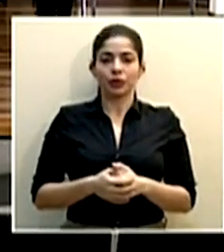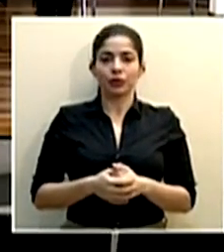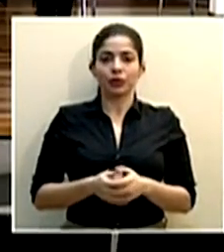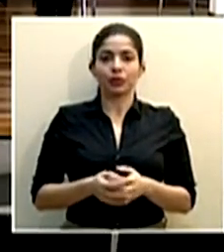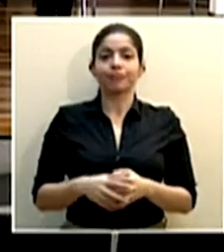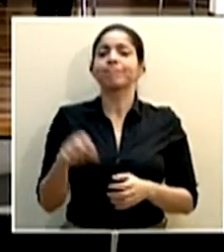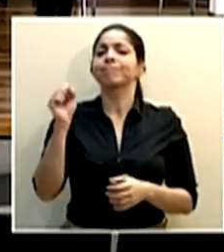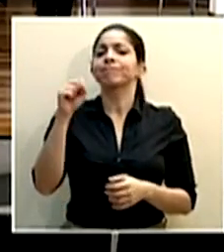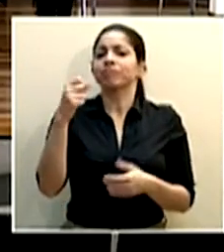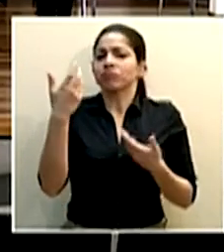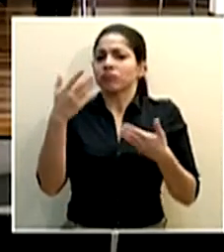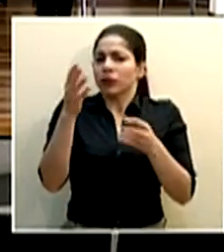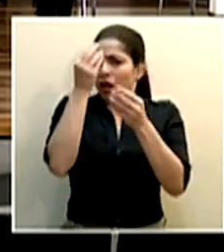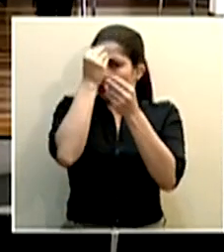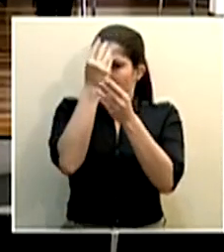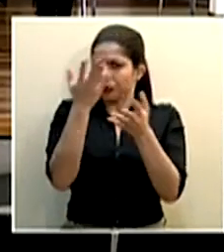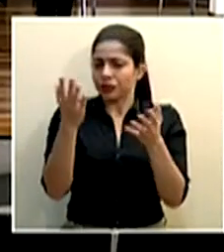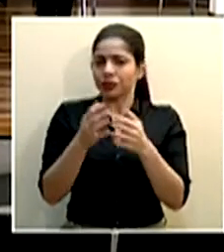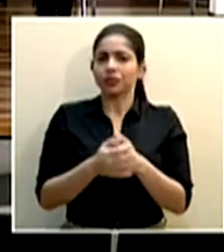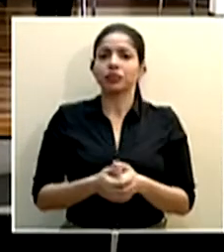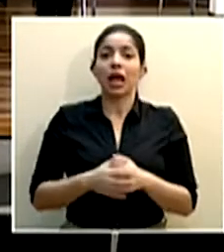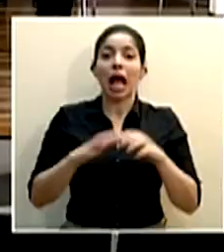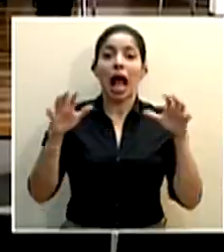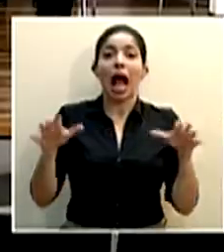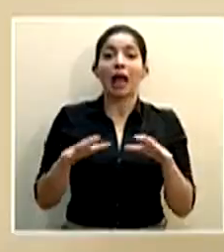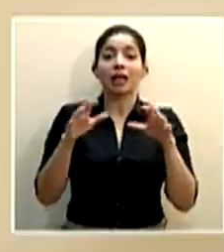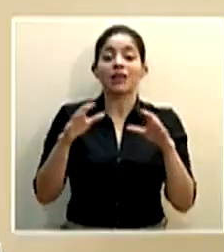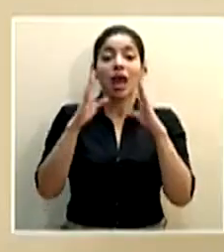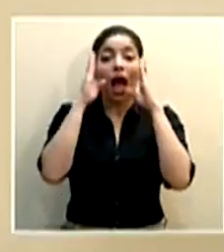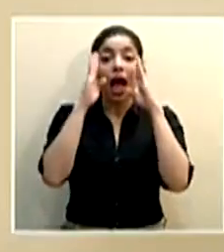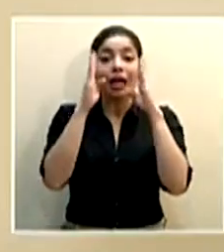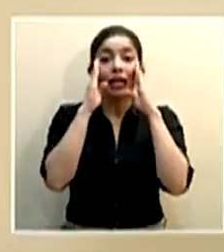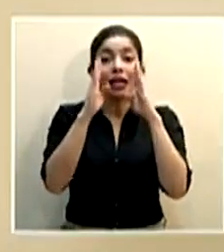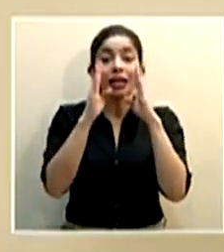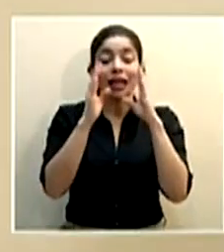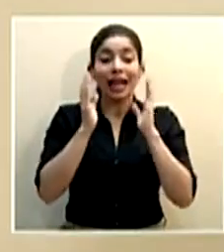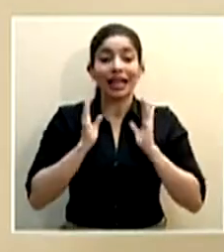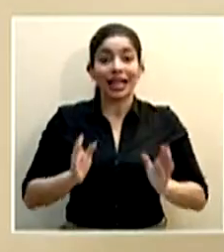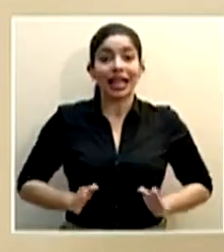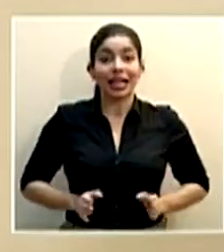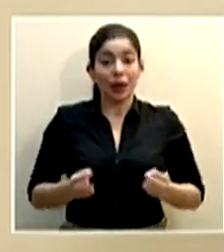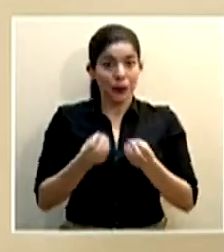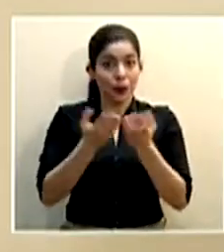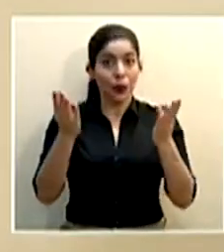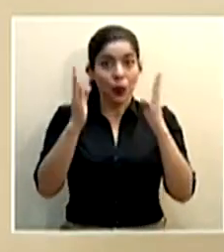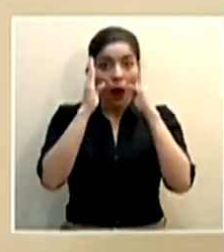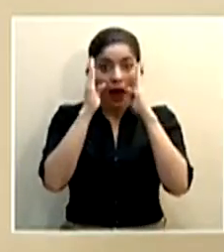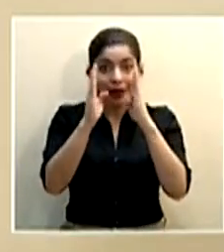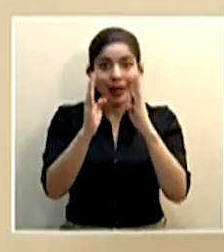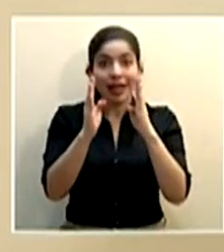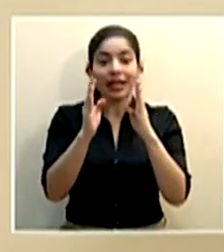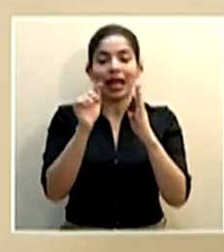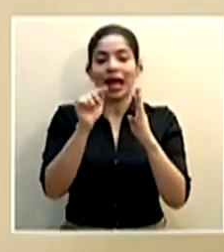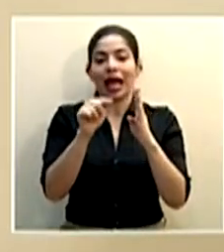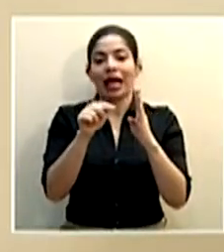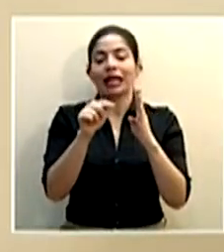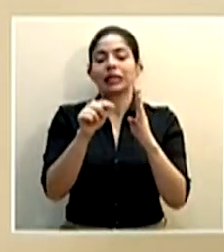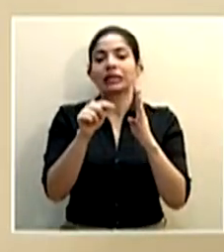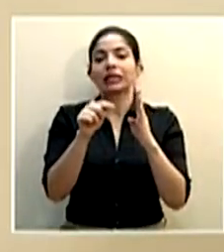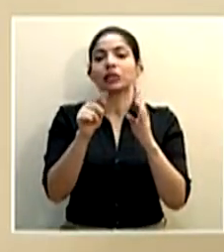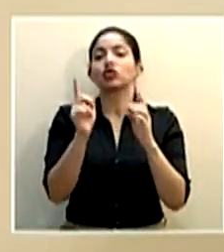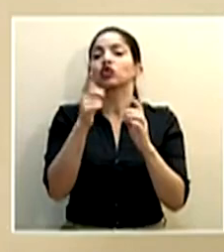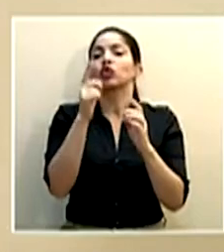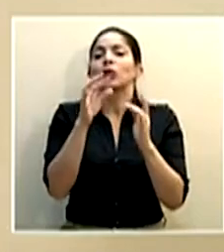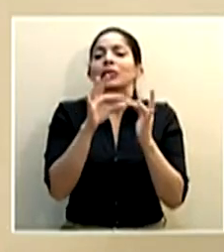si ya hemos indicado que las actividades de atención al público tienen que ser mantenidas sobre todo las más